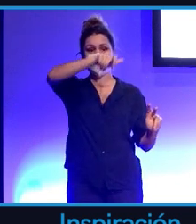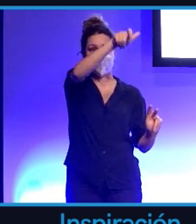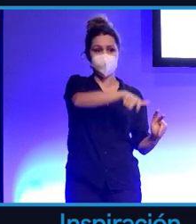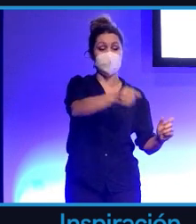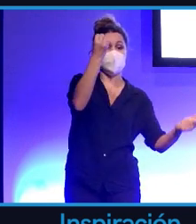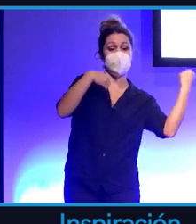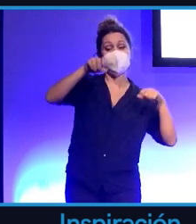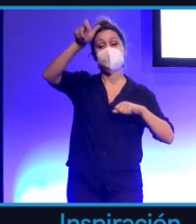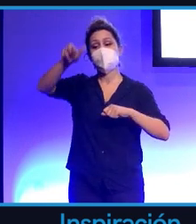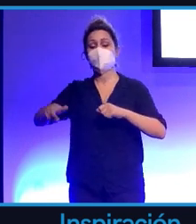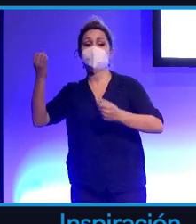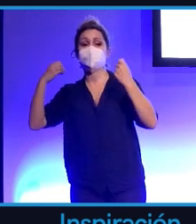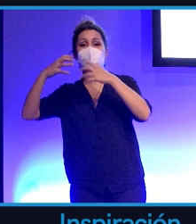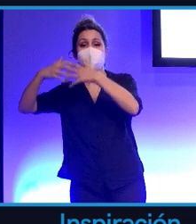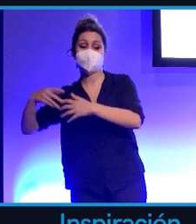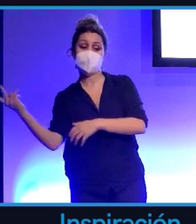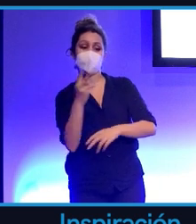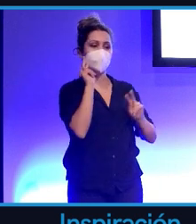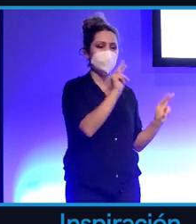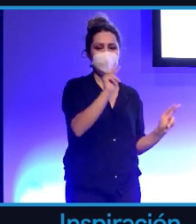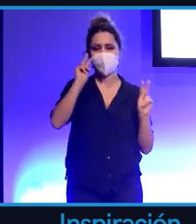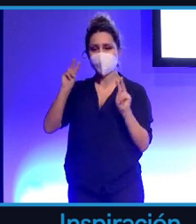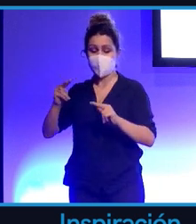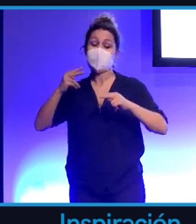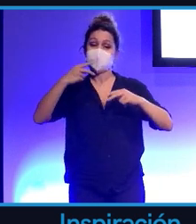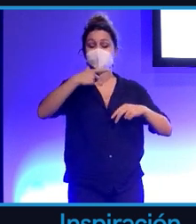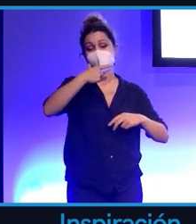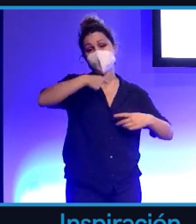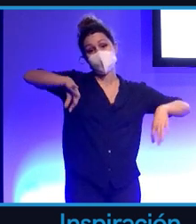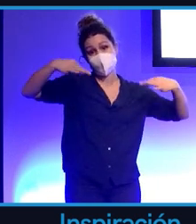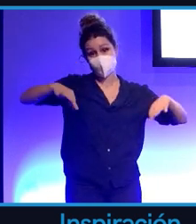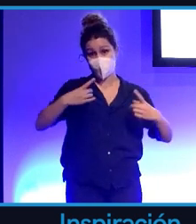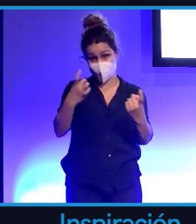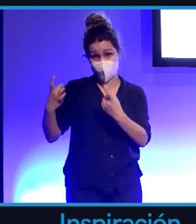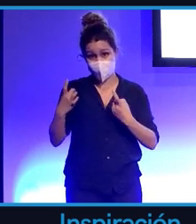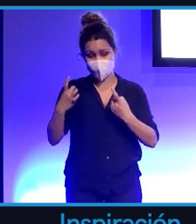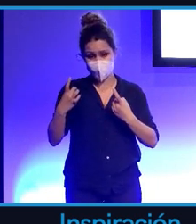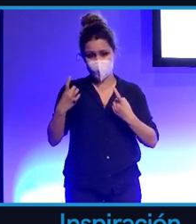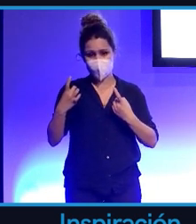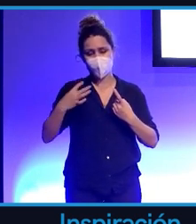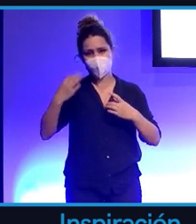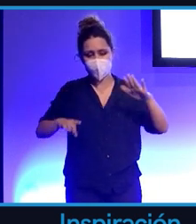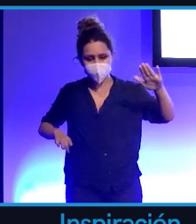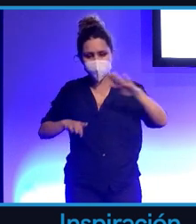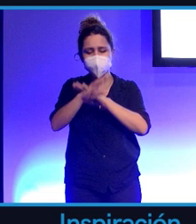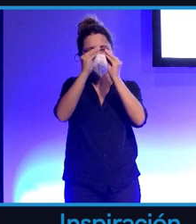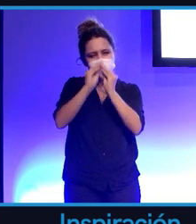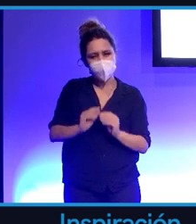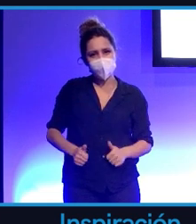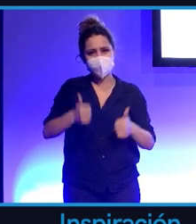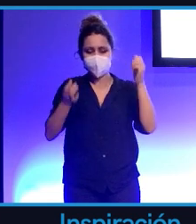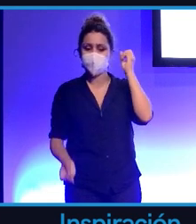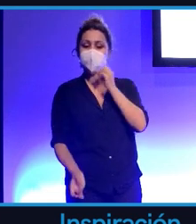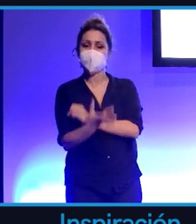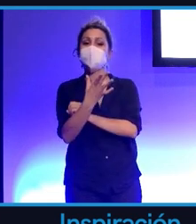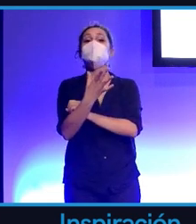y comportamiento máquina. La simplificación seguramente hará falta, pero hay que intentar ir más allá. Hay que desarrollar una tecnología en donde